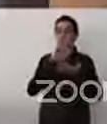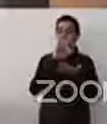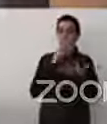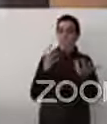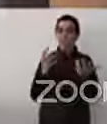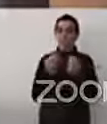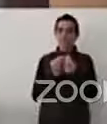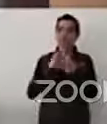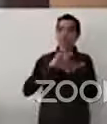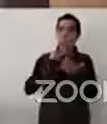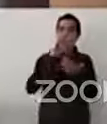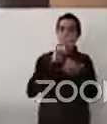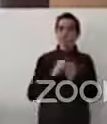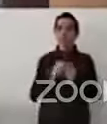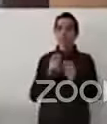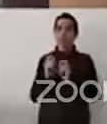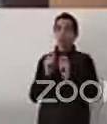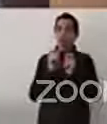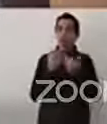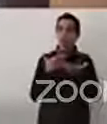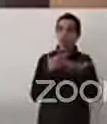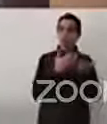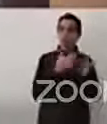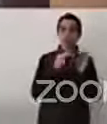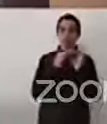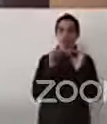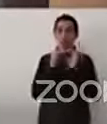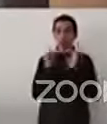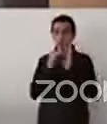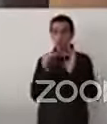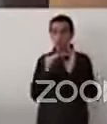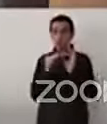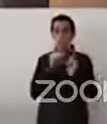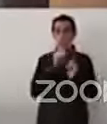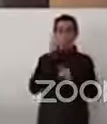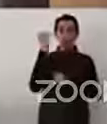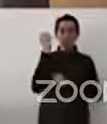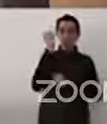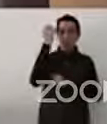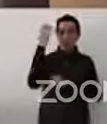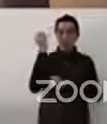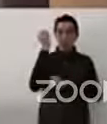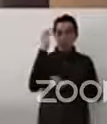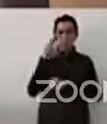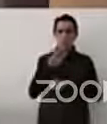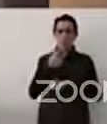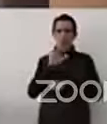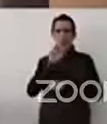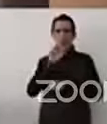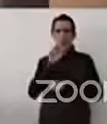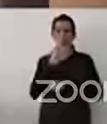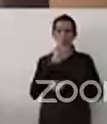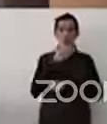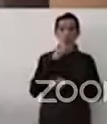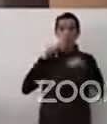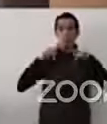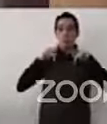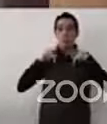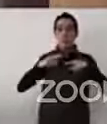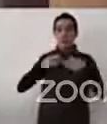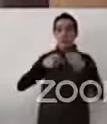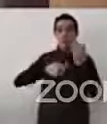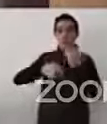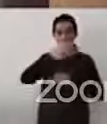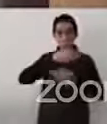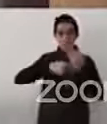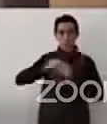palabra. Esperamos una conferencia alrededor de 30 minutos donde todas las personas interesadas